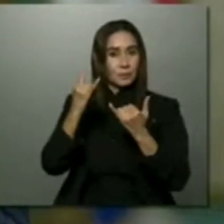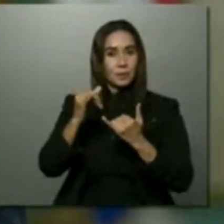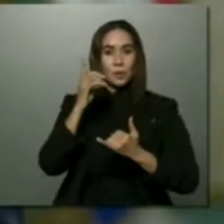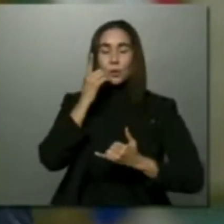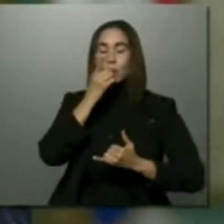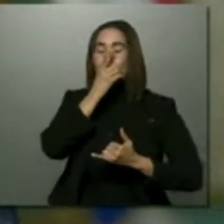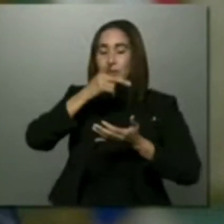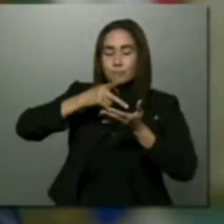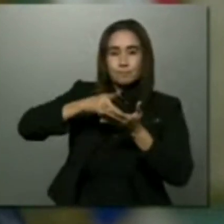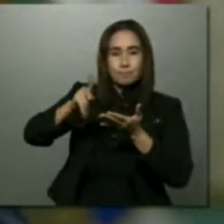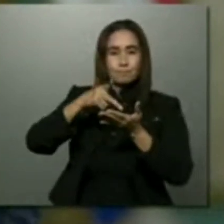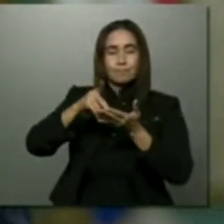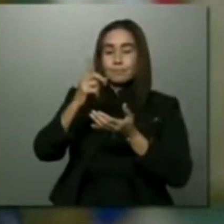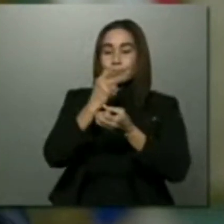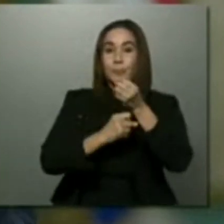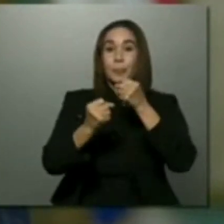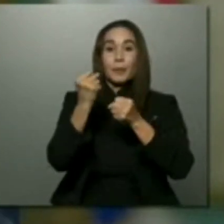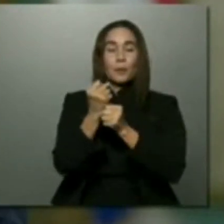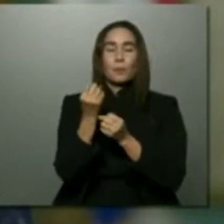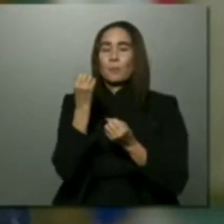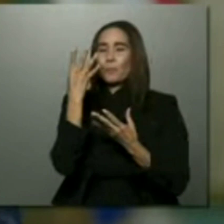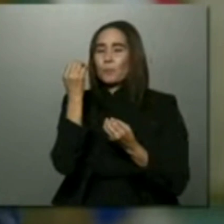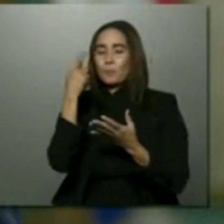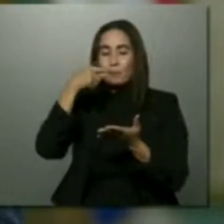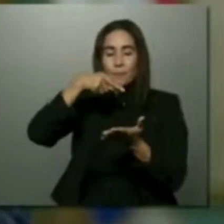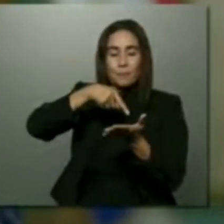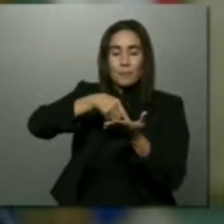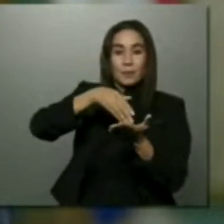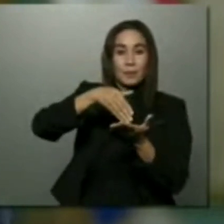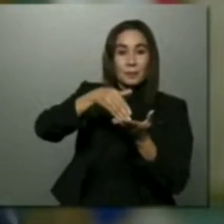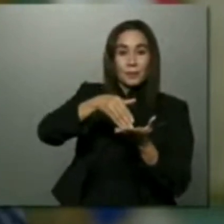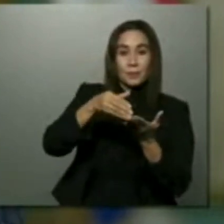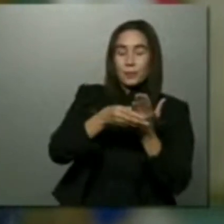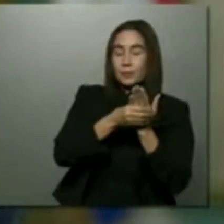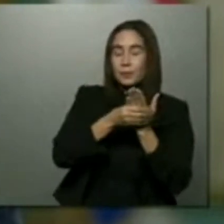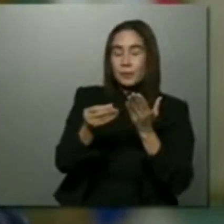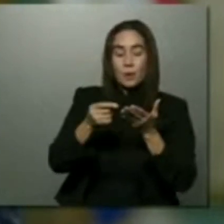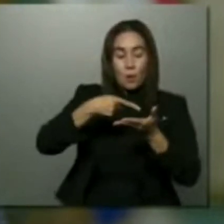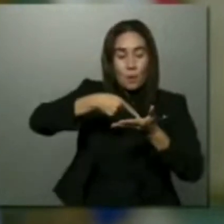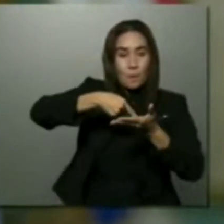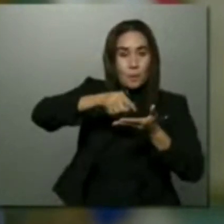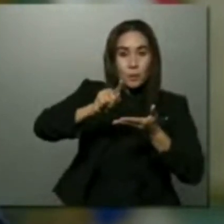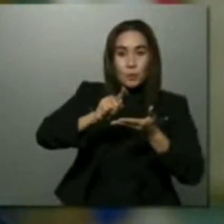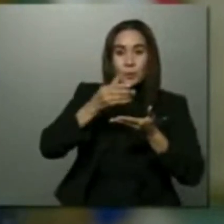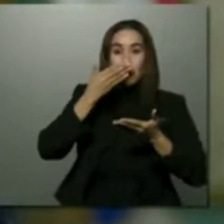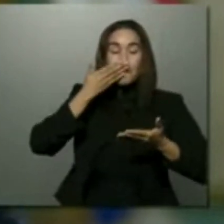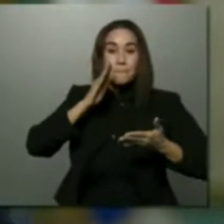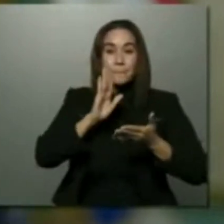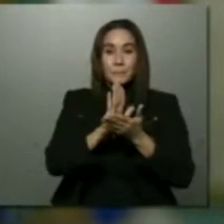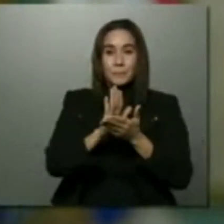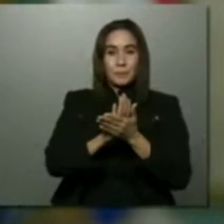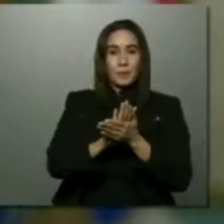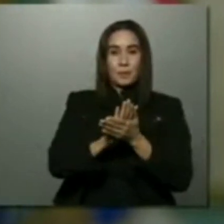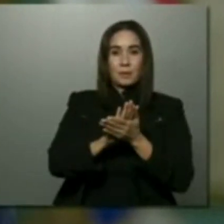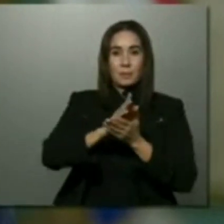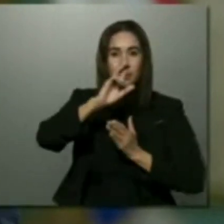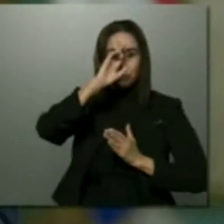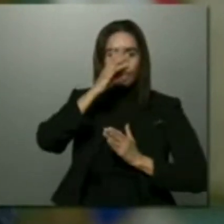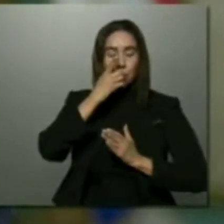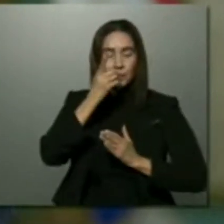pagado cada año miles de millones de pesos por un contrato injusto y perjudicial para nuestro país.